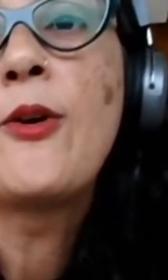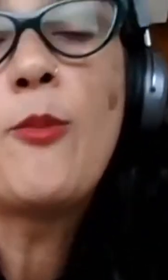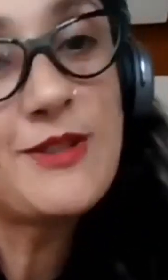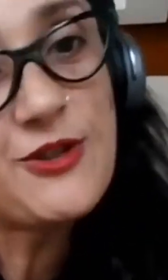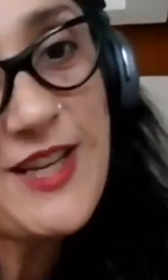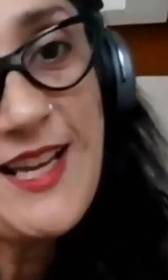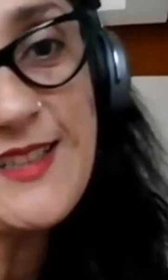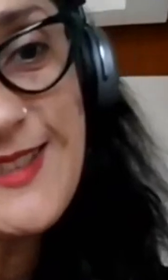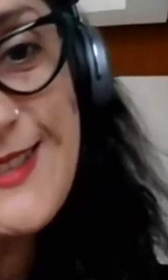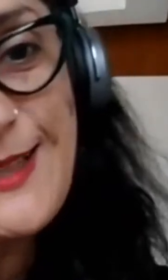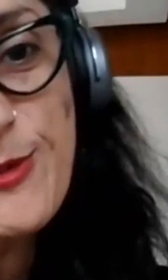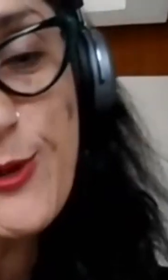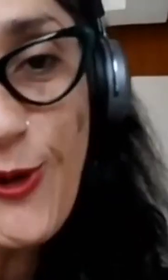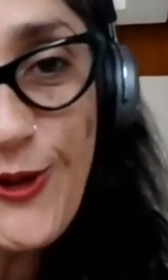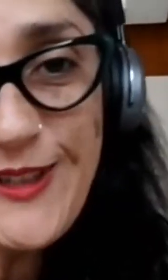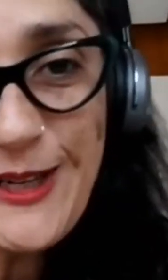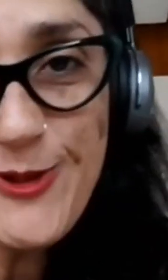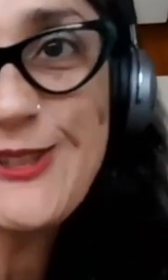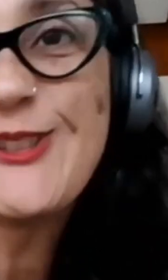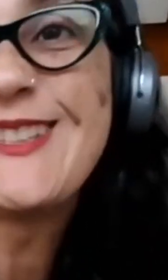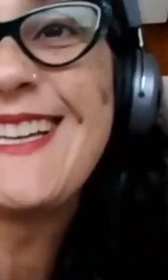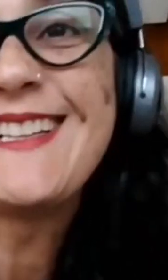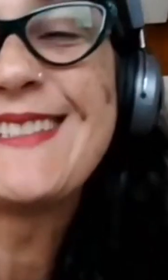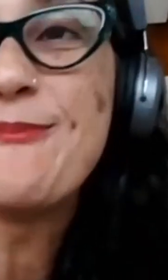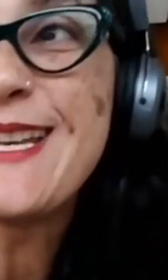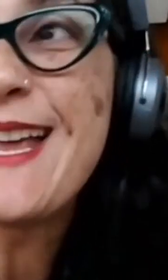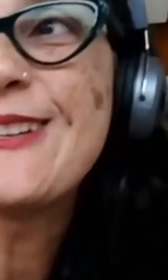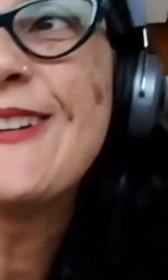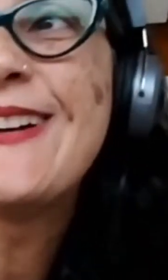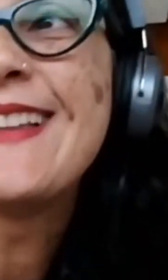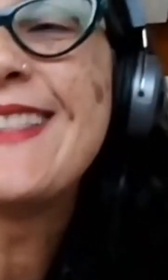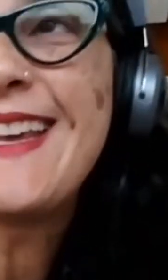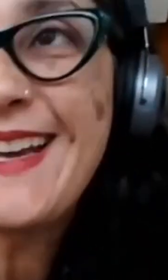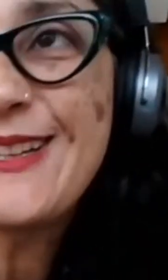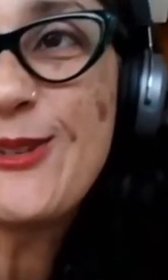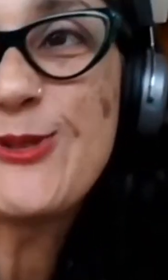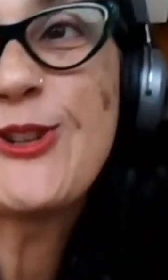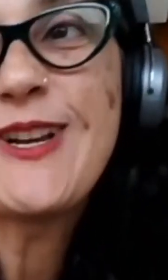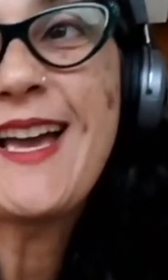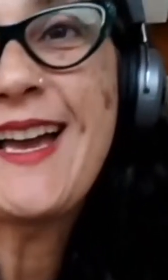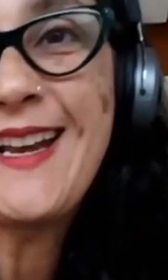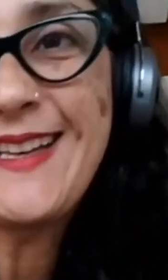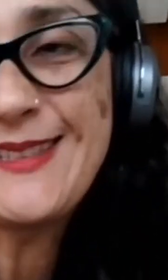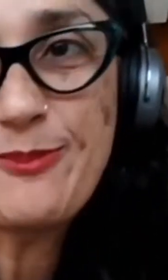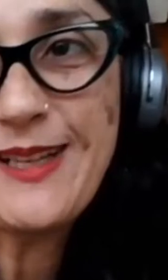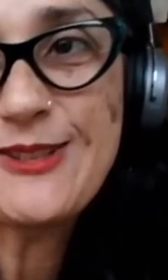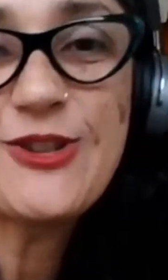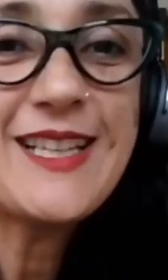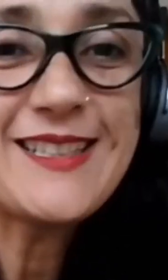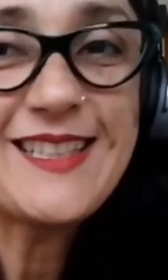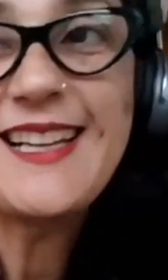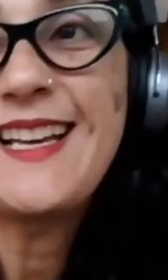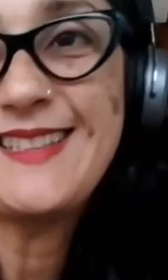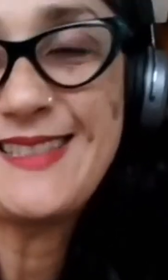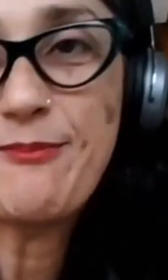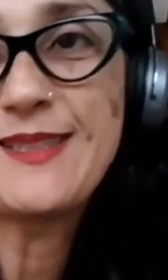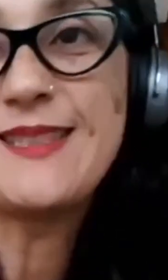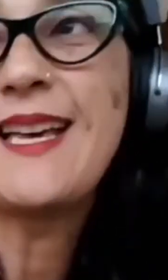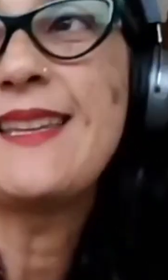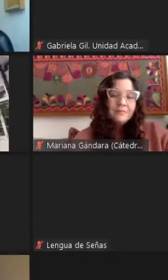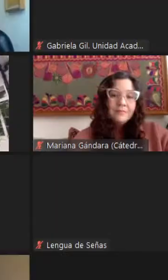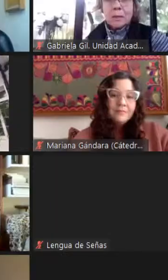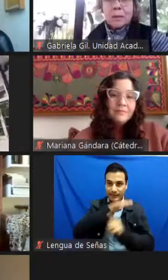Como mencioné, este es el protocolo de inauguración del seminario de la inclusión a la interpelación, escena,